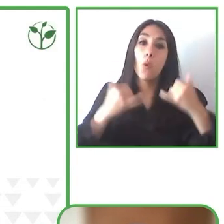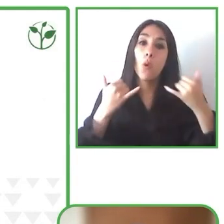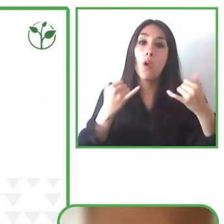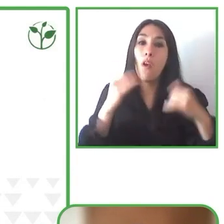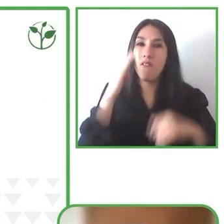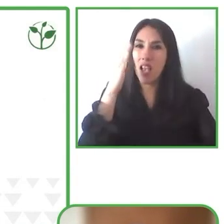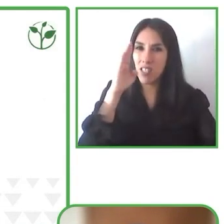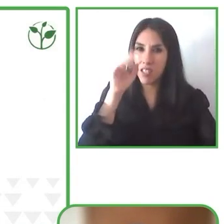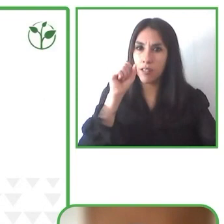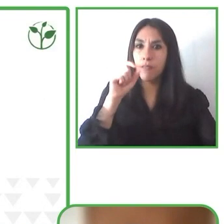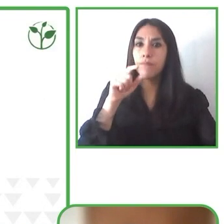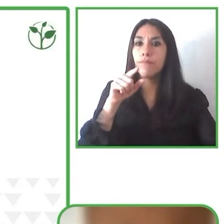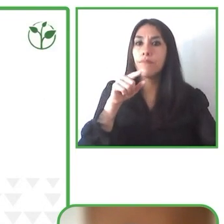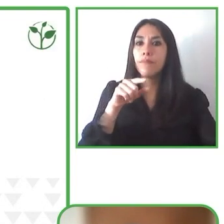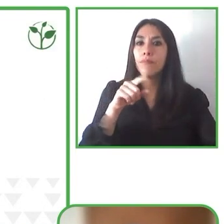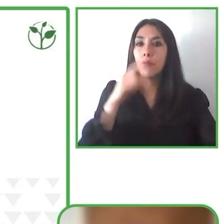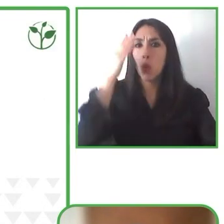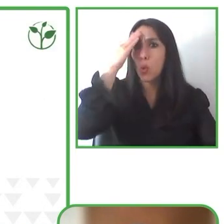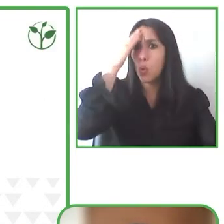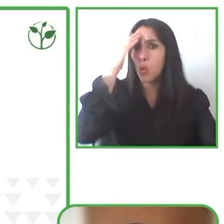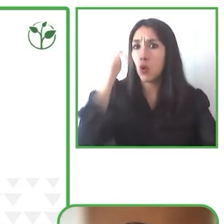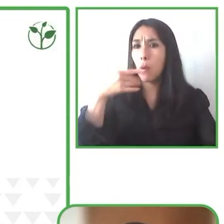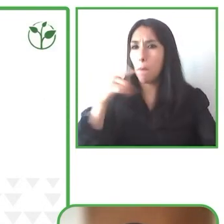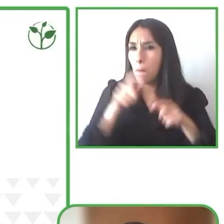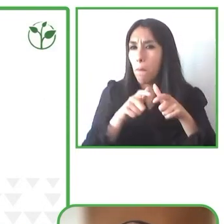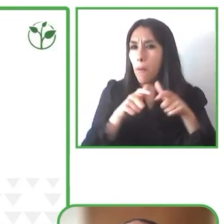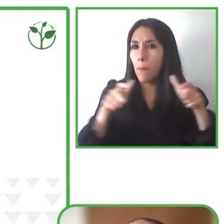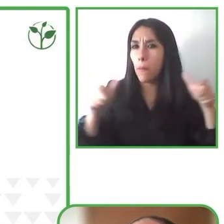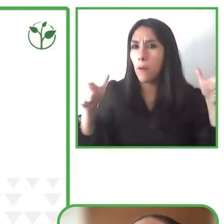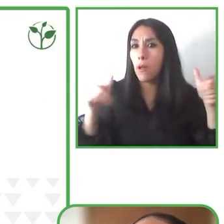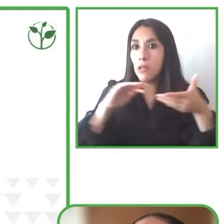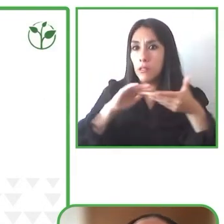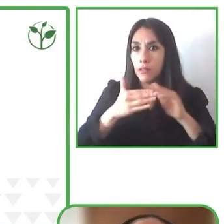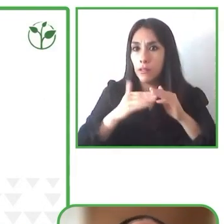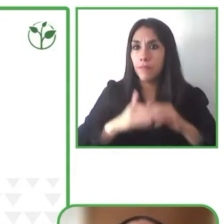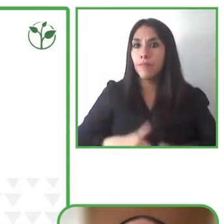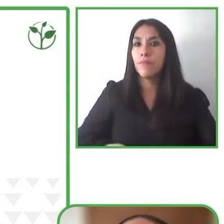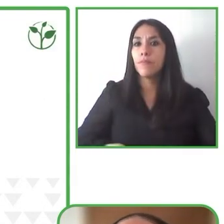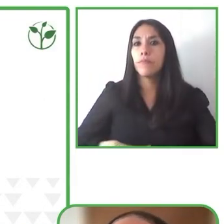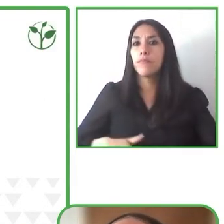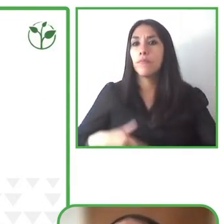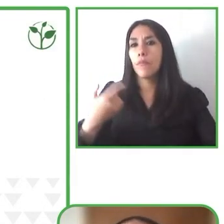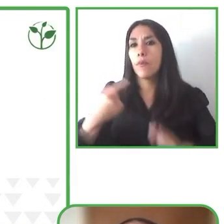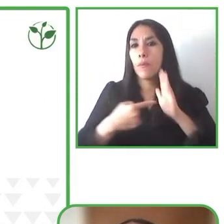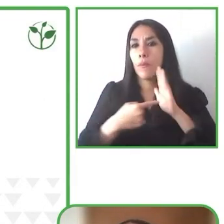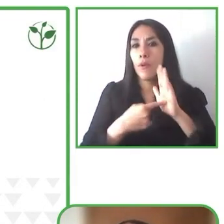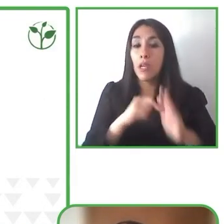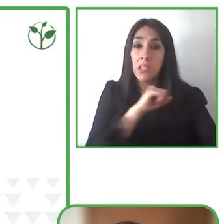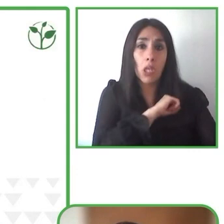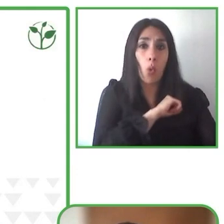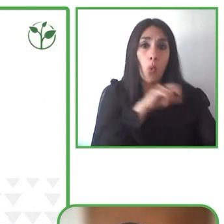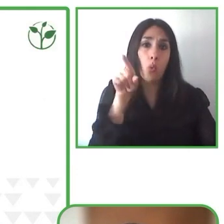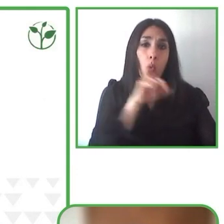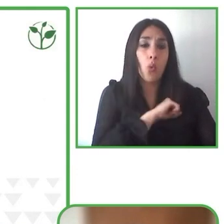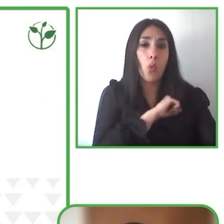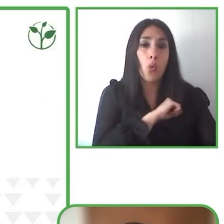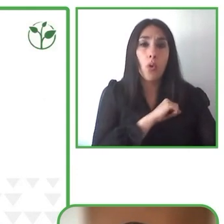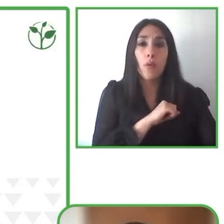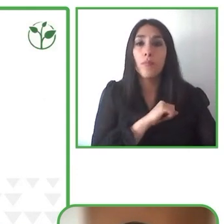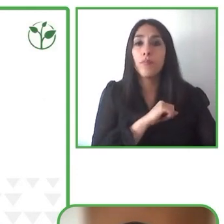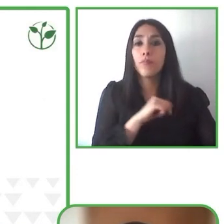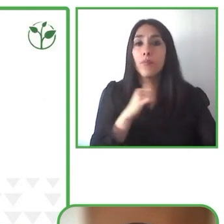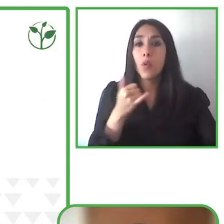ciudades de muchos países y aquí incluyo Santiago hoy en día el desplazamiento es muy dificultoso para